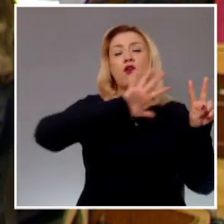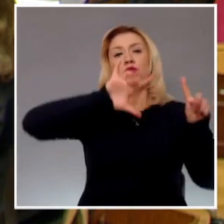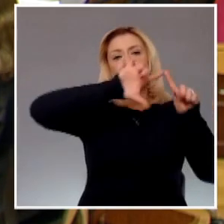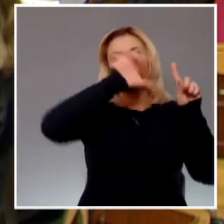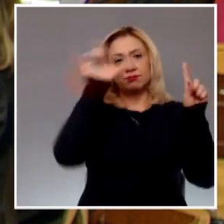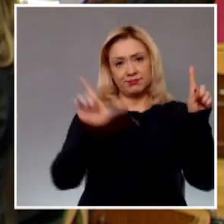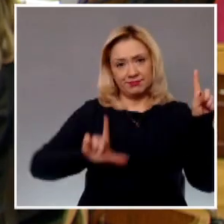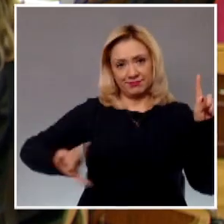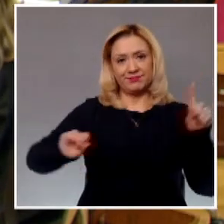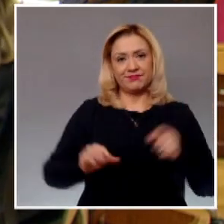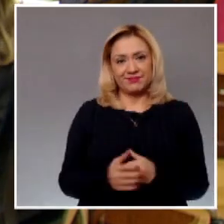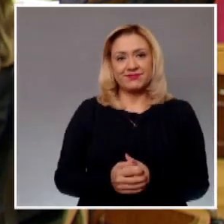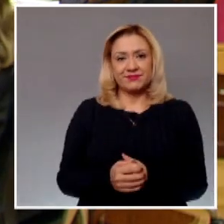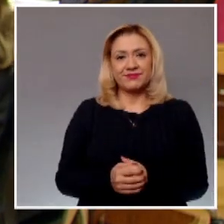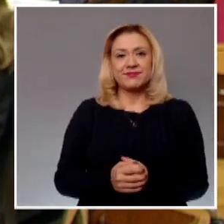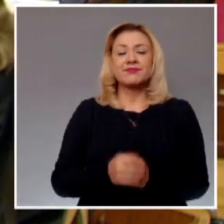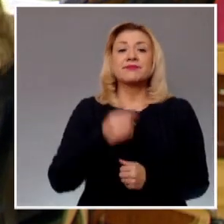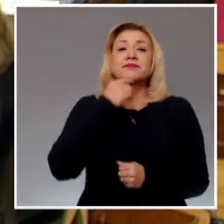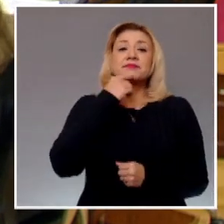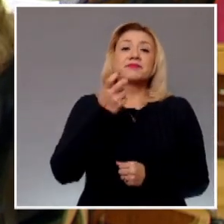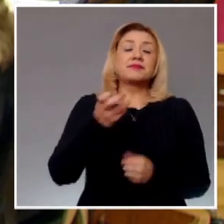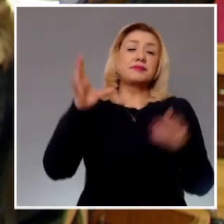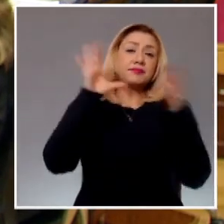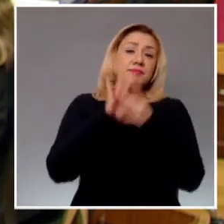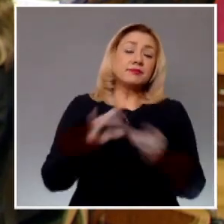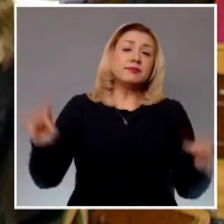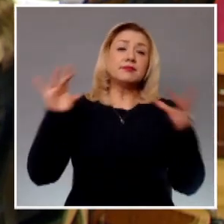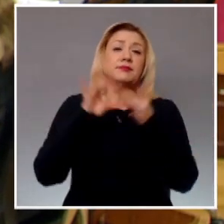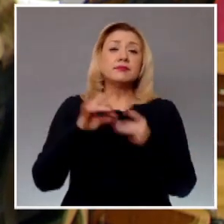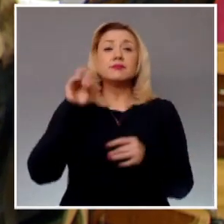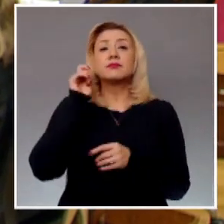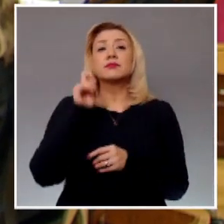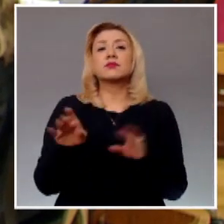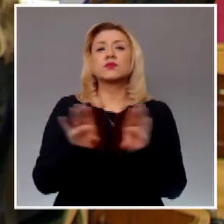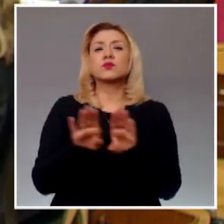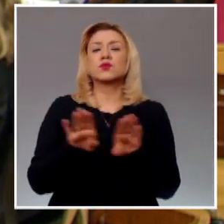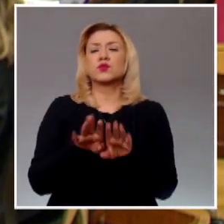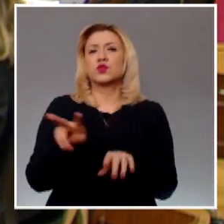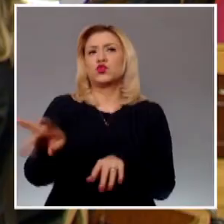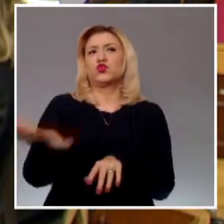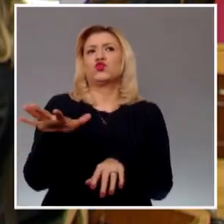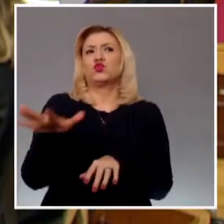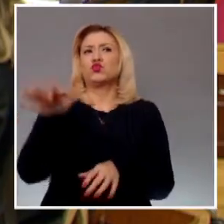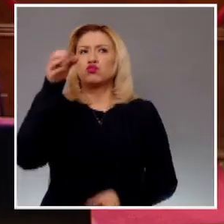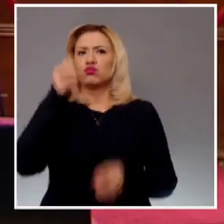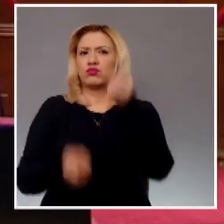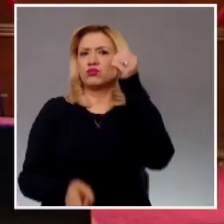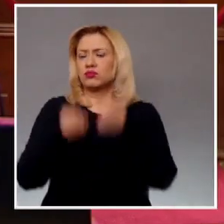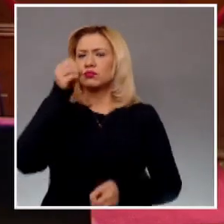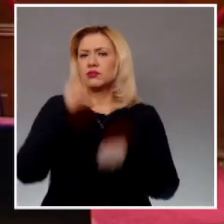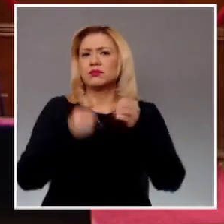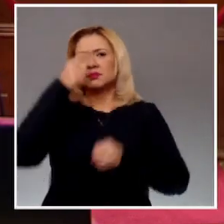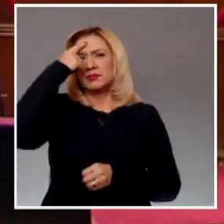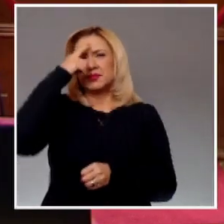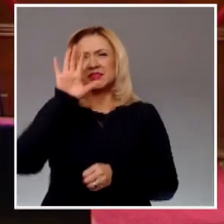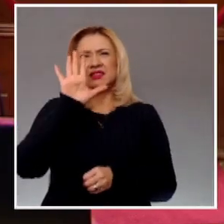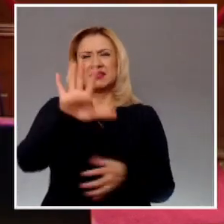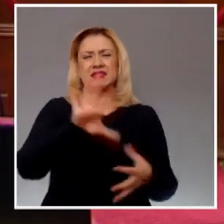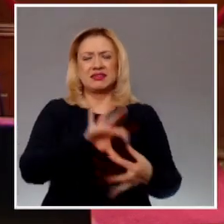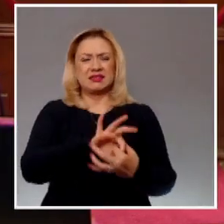rendir protesta, en este contexto subrayaba que es una muestra del Pleno de la Corte por romper los techos de cristal.